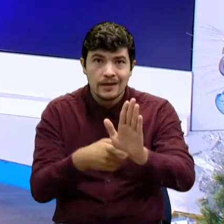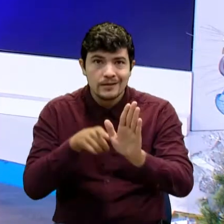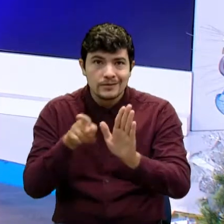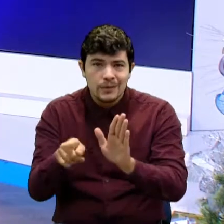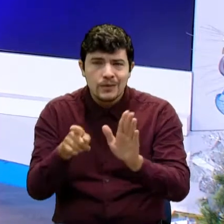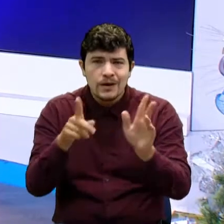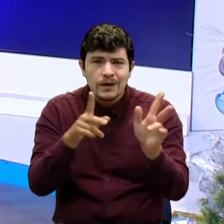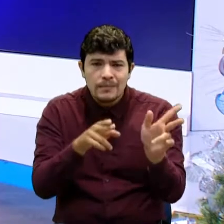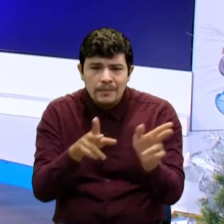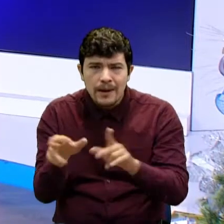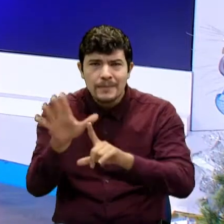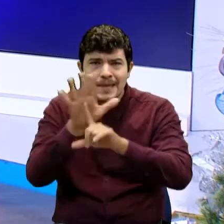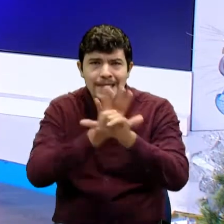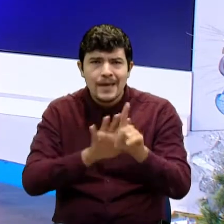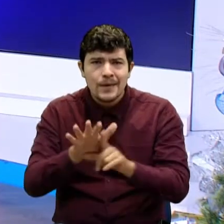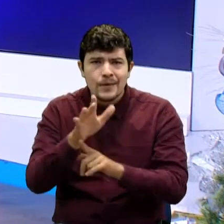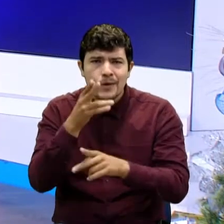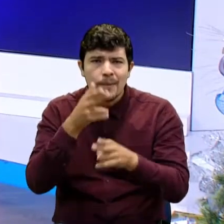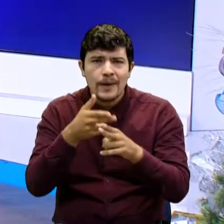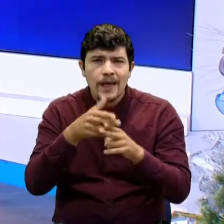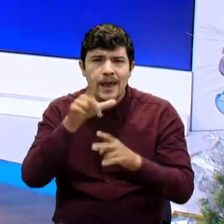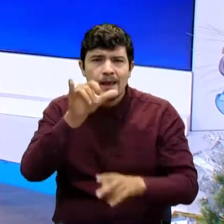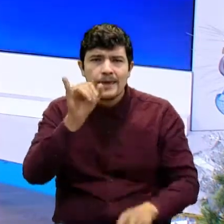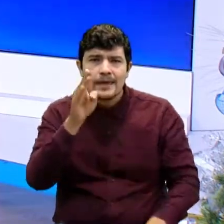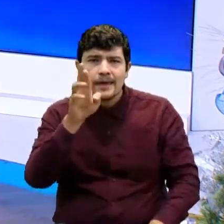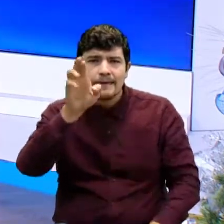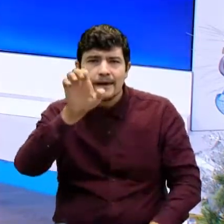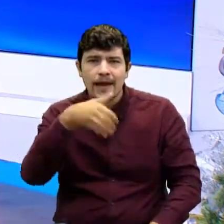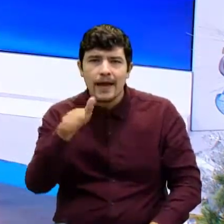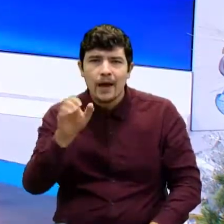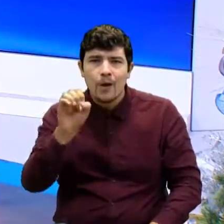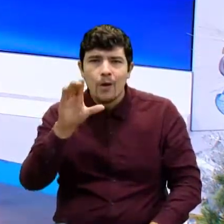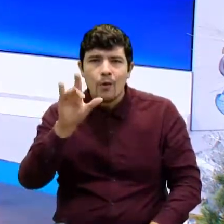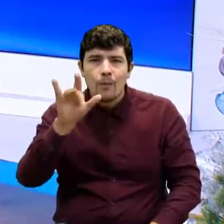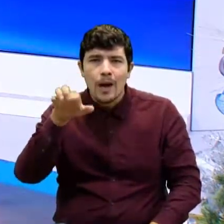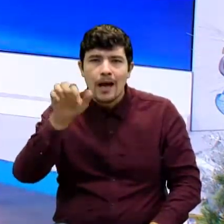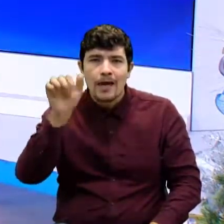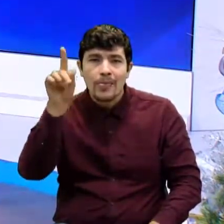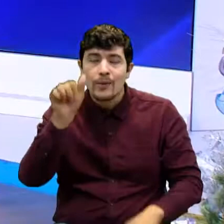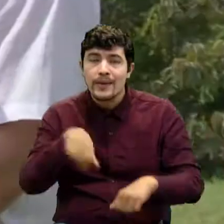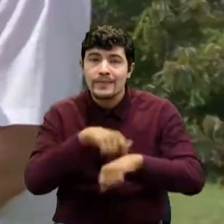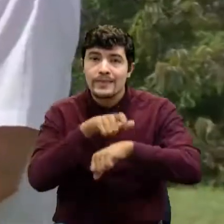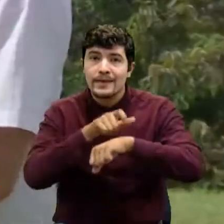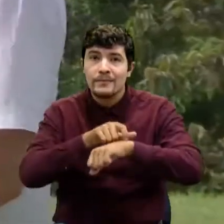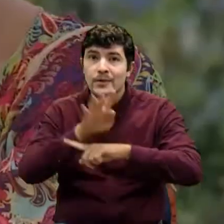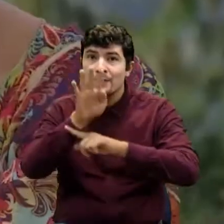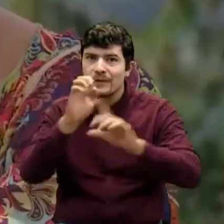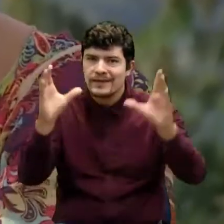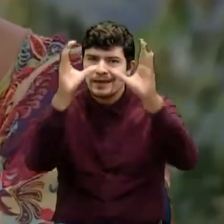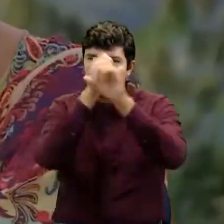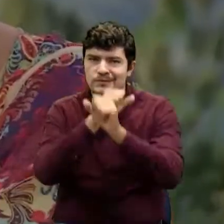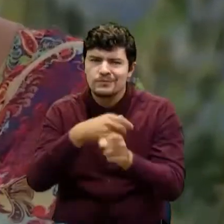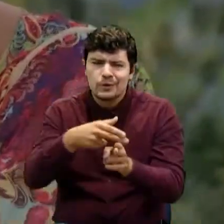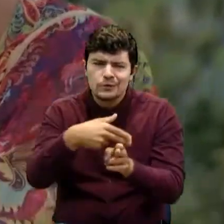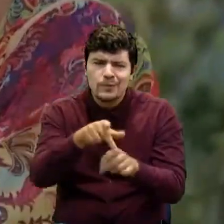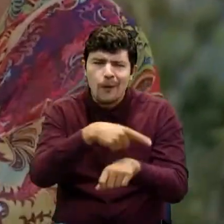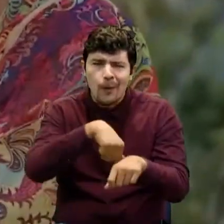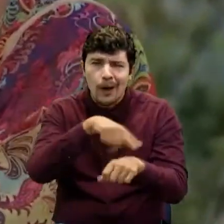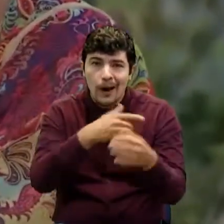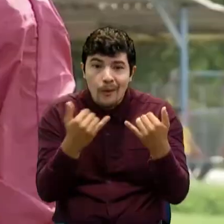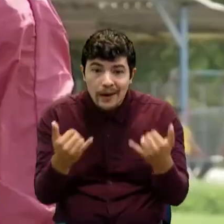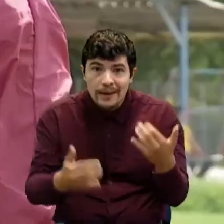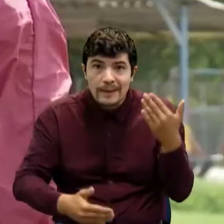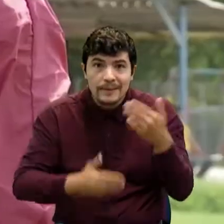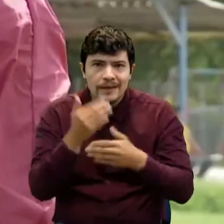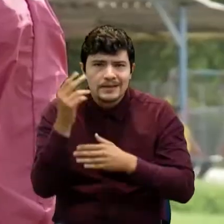Ocupado una serie que tendrá una buena dosis de humor llegará a las 9 de la noche A pocas horas llegará al Canal TRO una